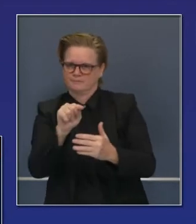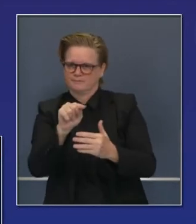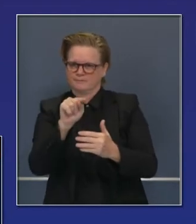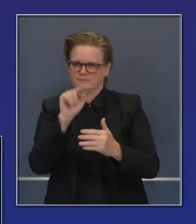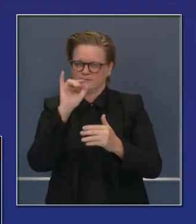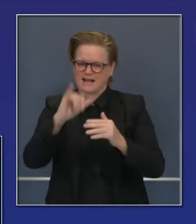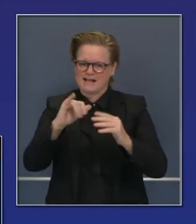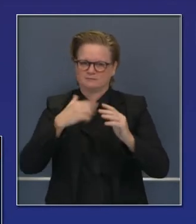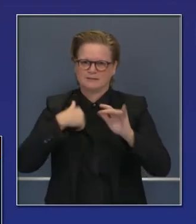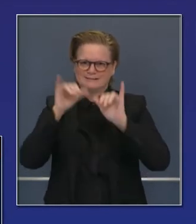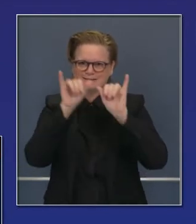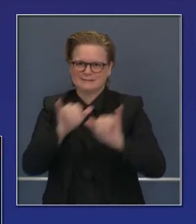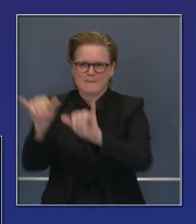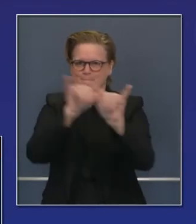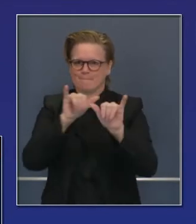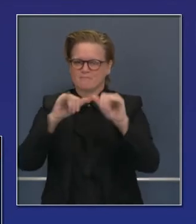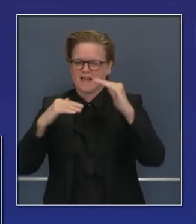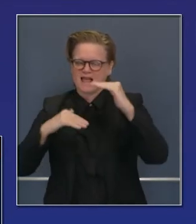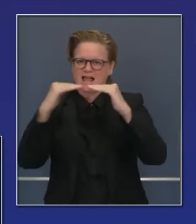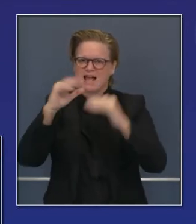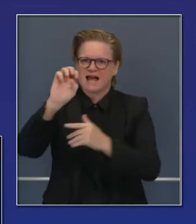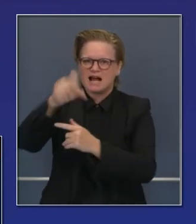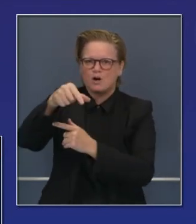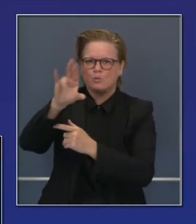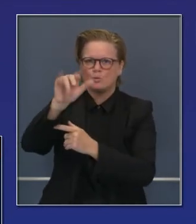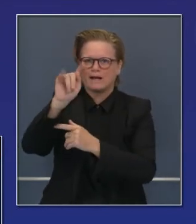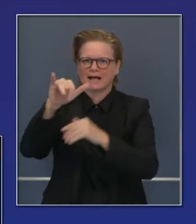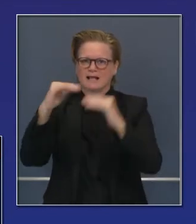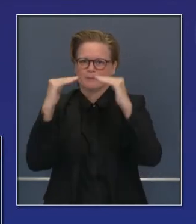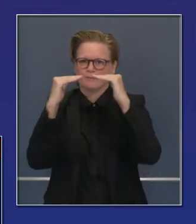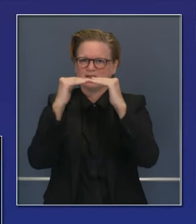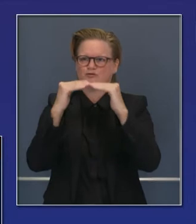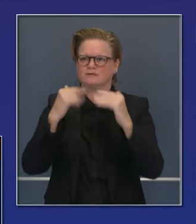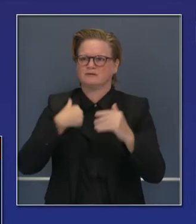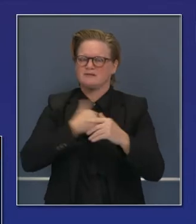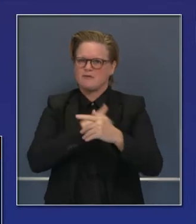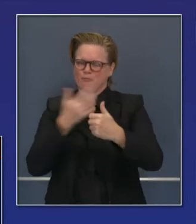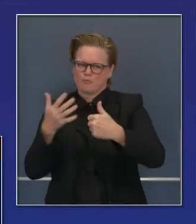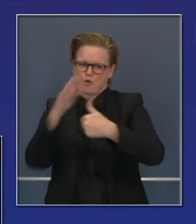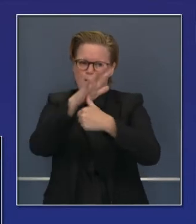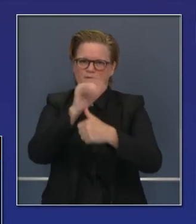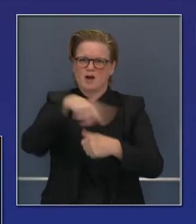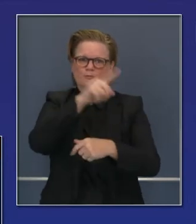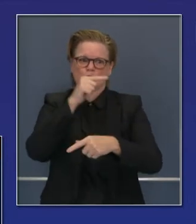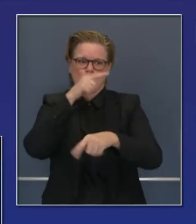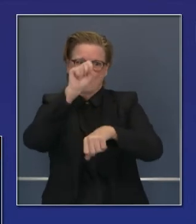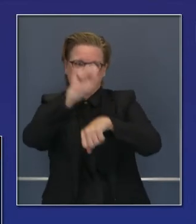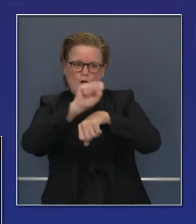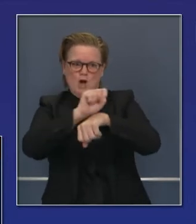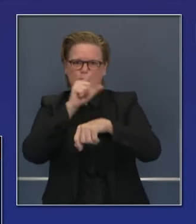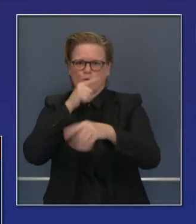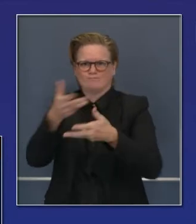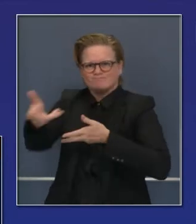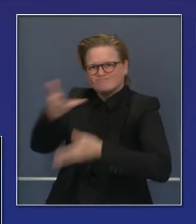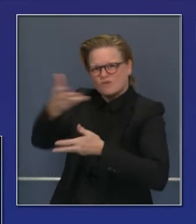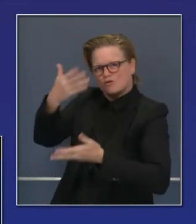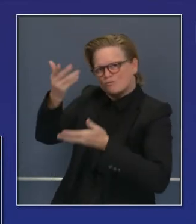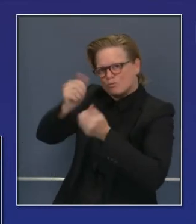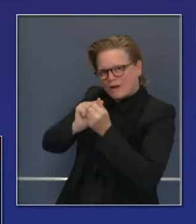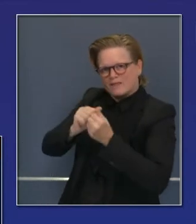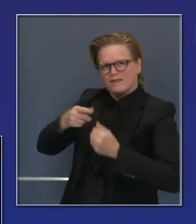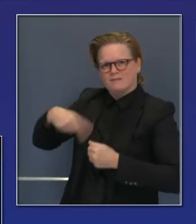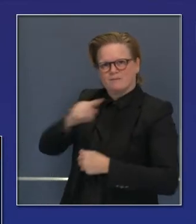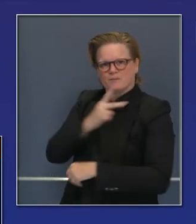distribución se mantenga a la misma prioridad. De que las vacunas vayan a los que más lo necesitan, los